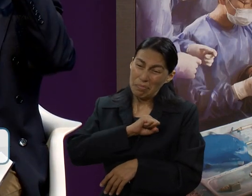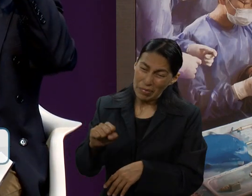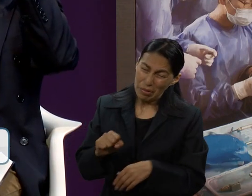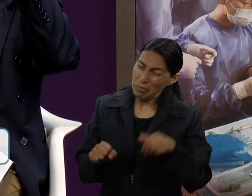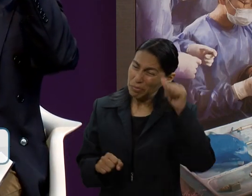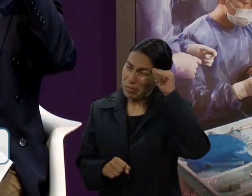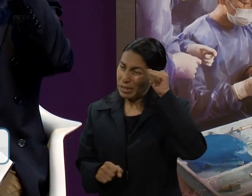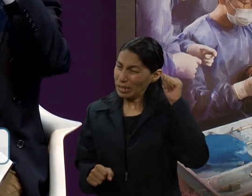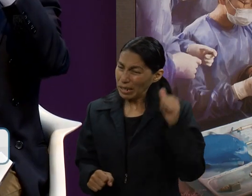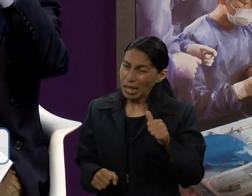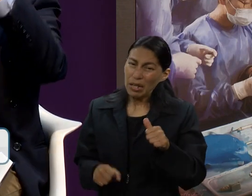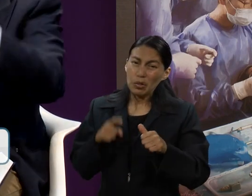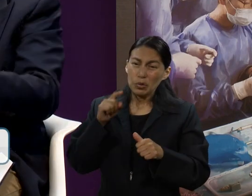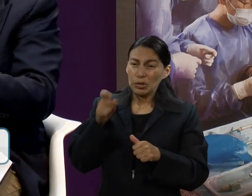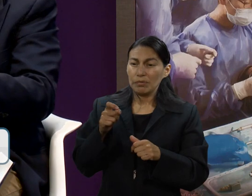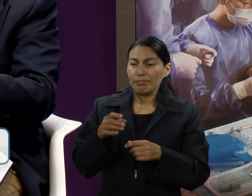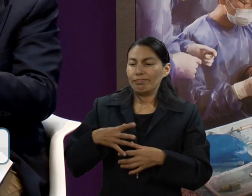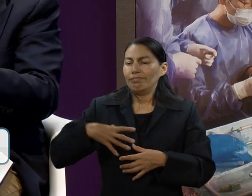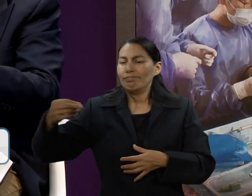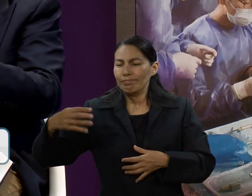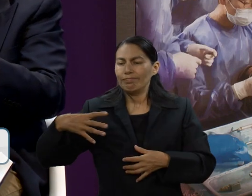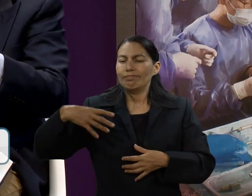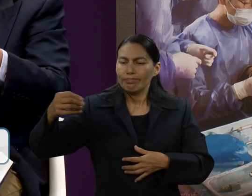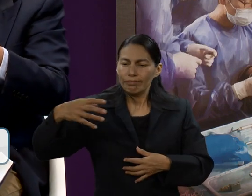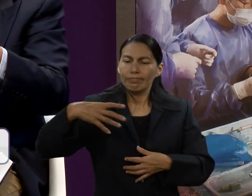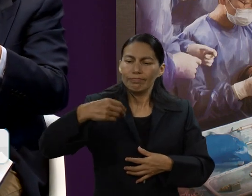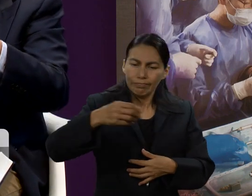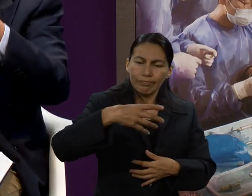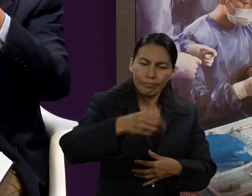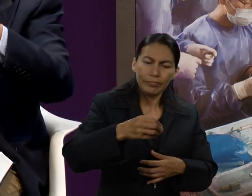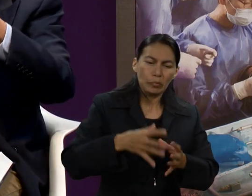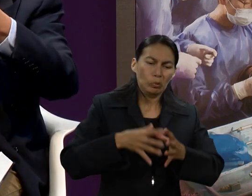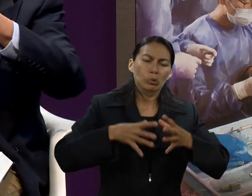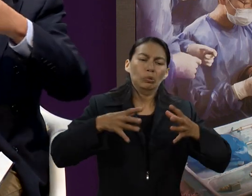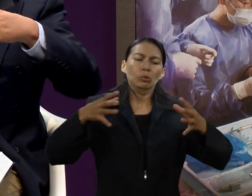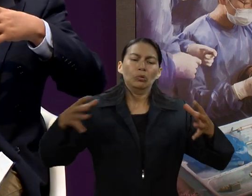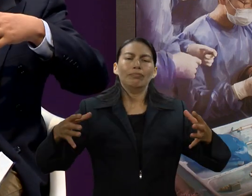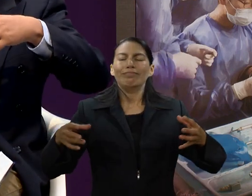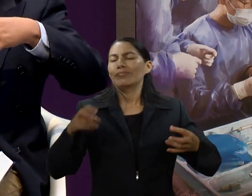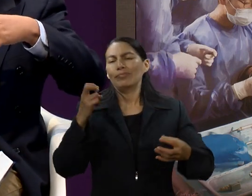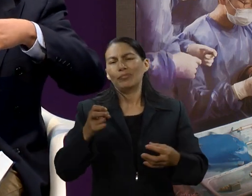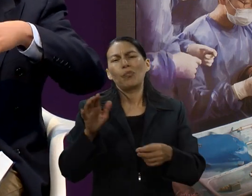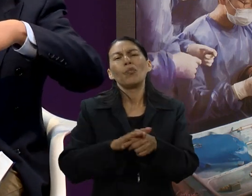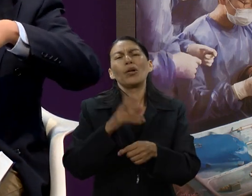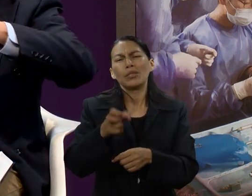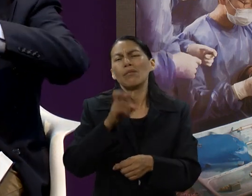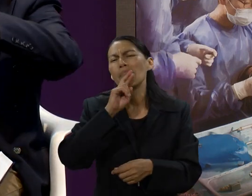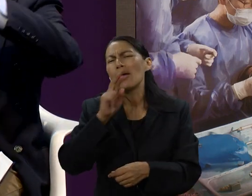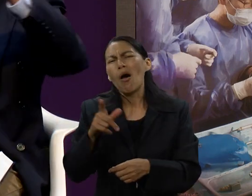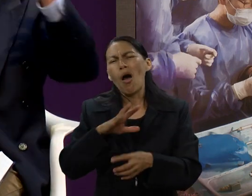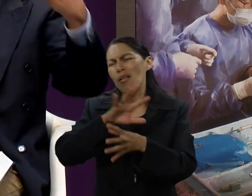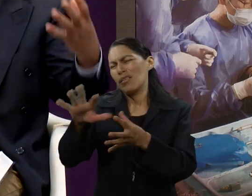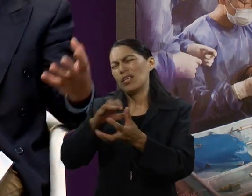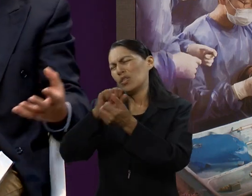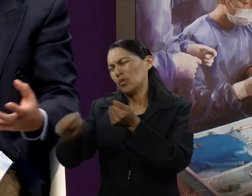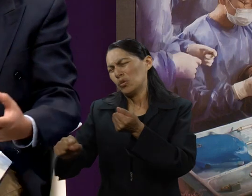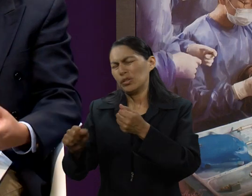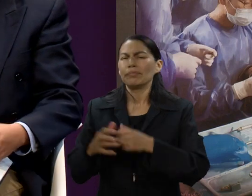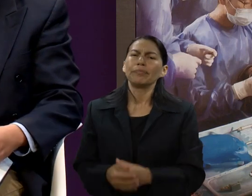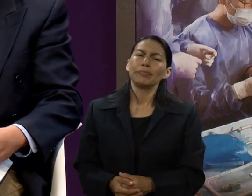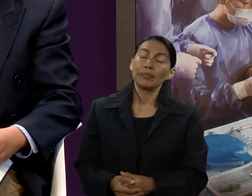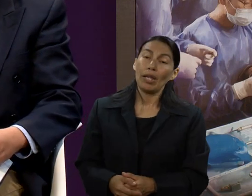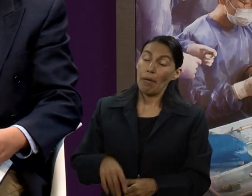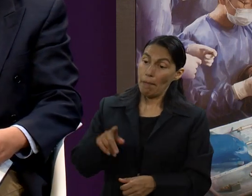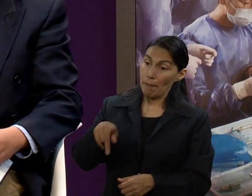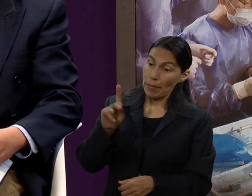descender pues el castigo divino porque sabía que finalmente el pecado podría seguir infectando a la población,